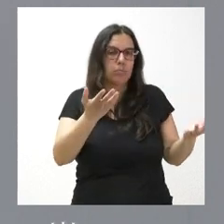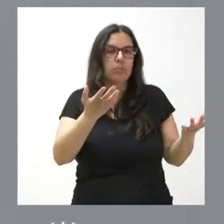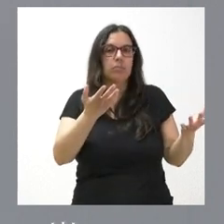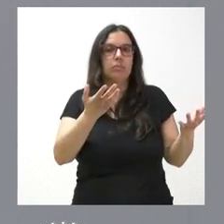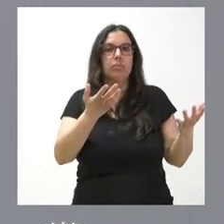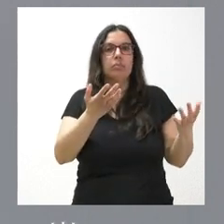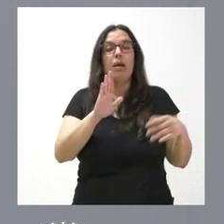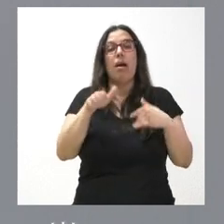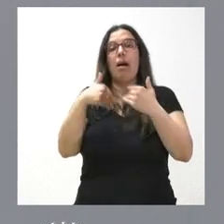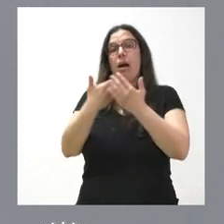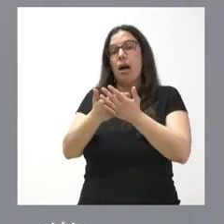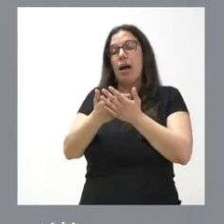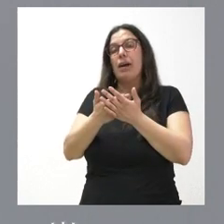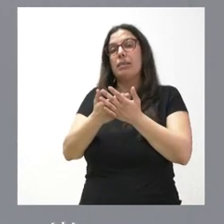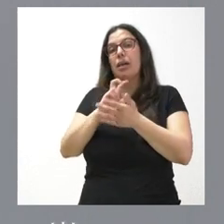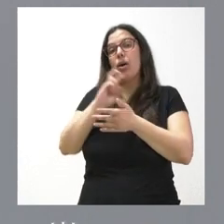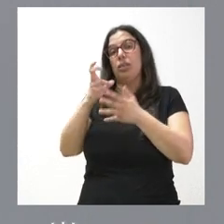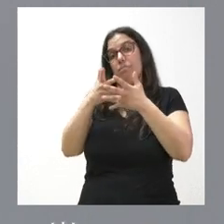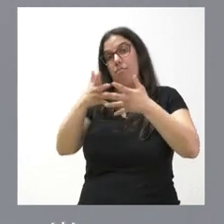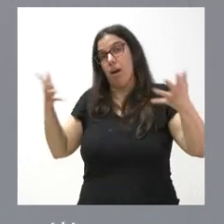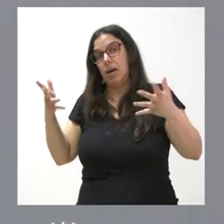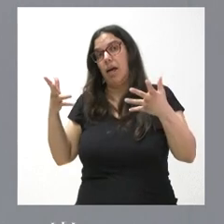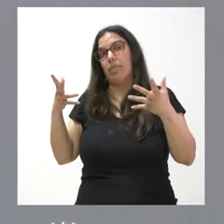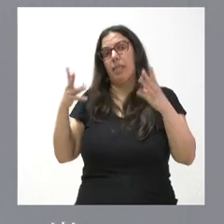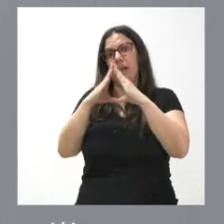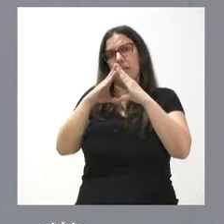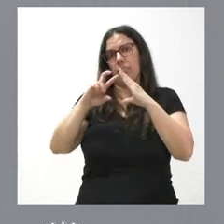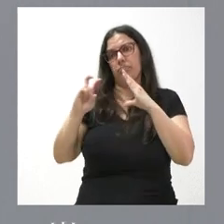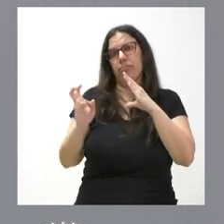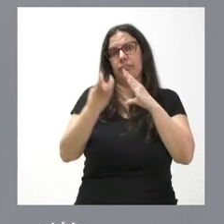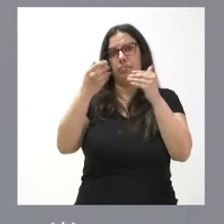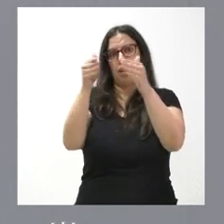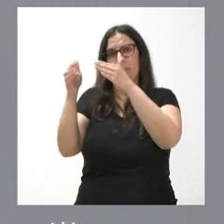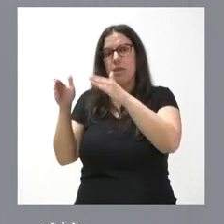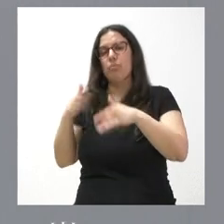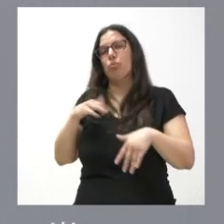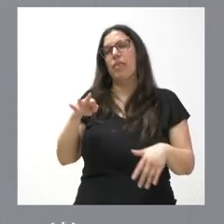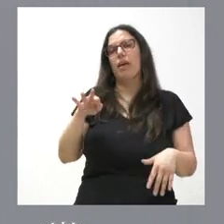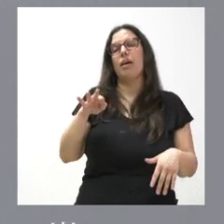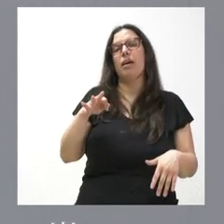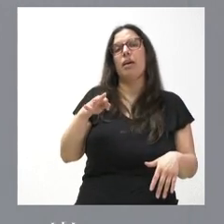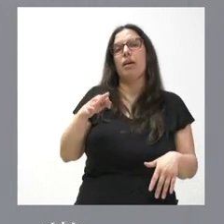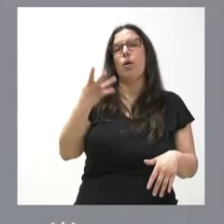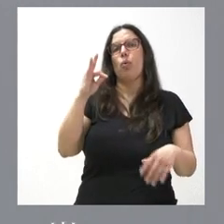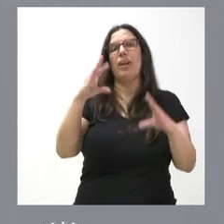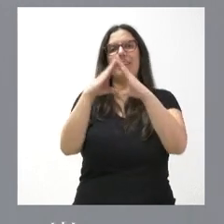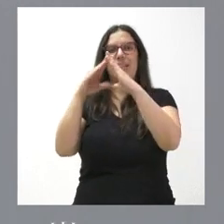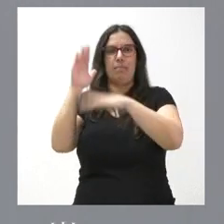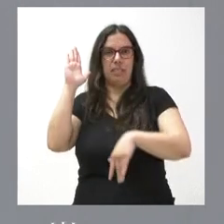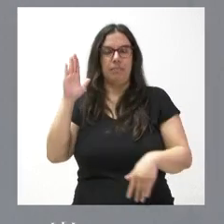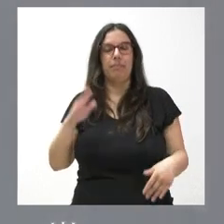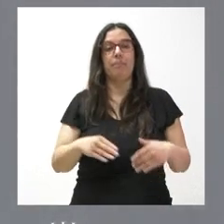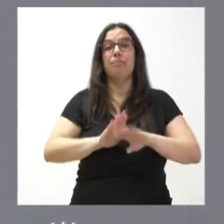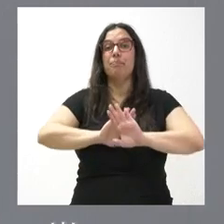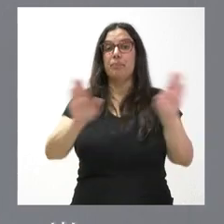hasta las que tienen mayor volumen de templos abiertos, que superan las 40 unidades de templos abiertos. Y,